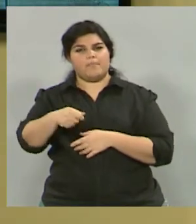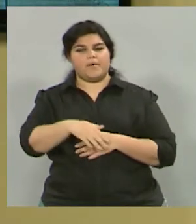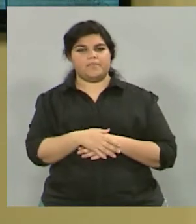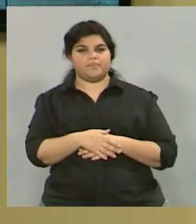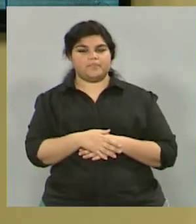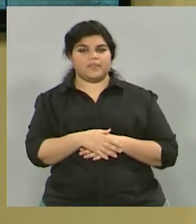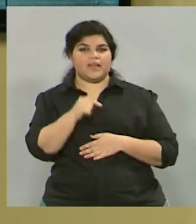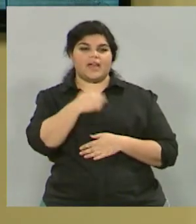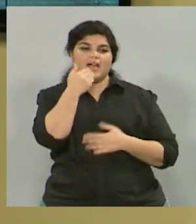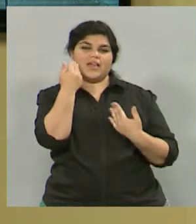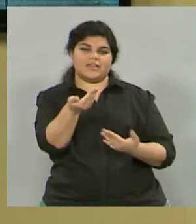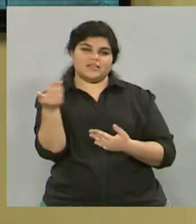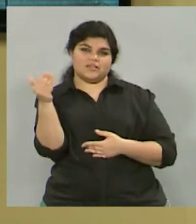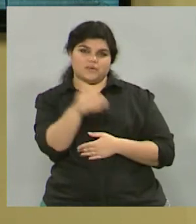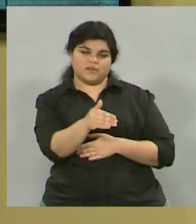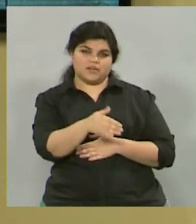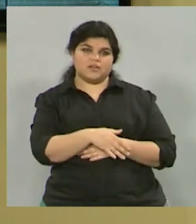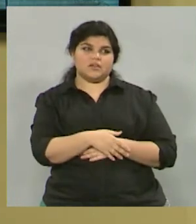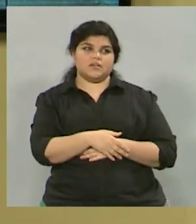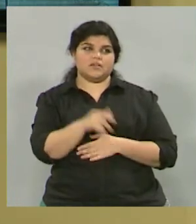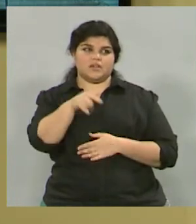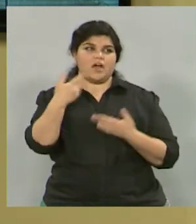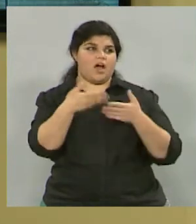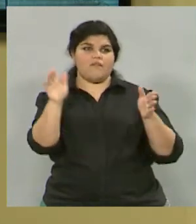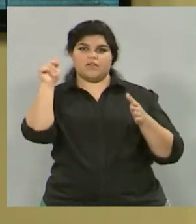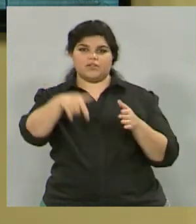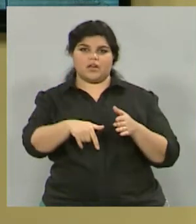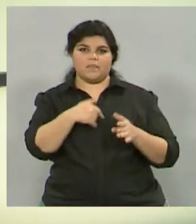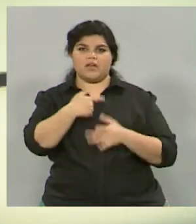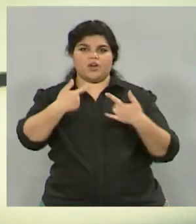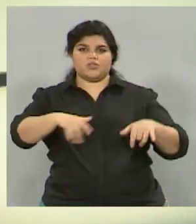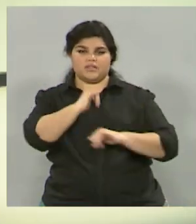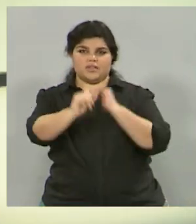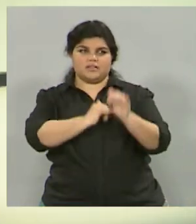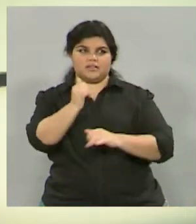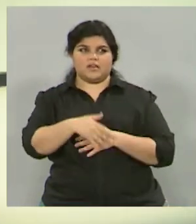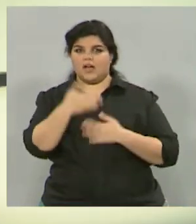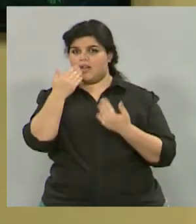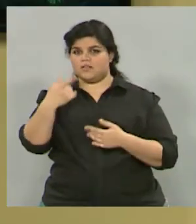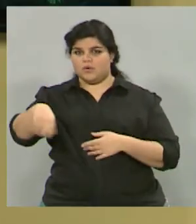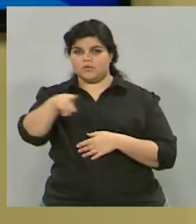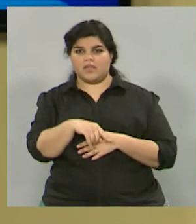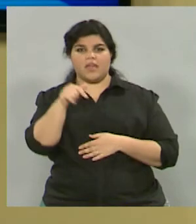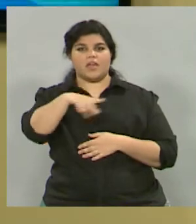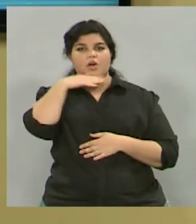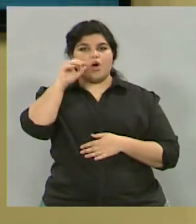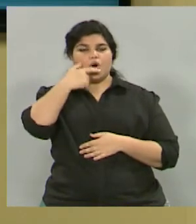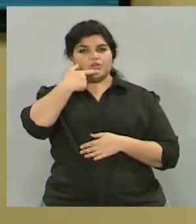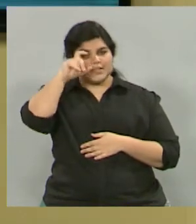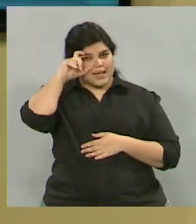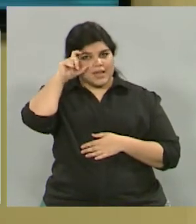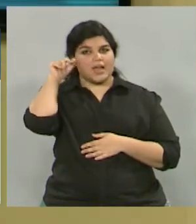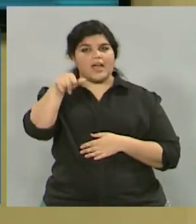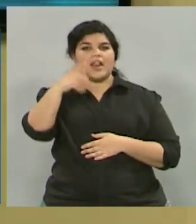por venir hasta acá y bueno, más que abiertas las puertas del noticiero y del canal para lo que necesites. Muchas gracias a ustedes. Perfecto, ahí pasaba José Vargas,